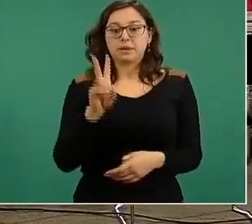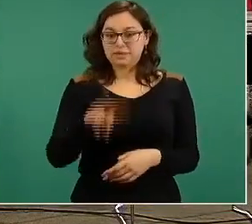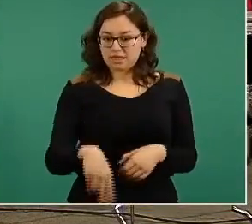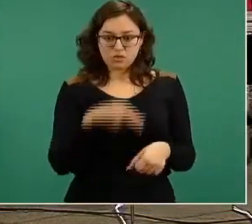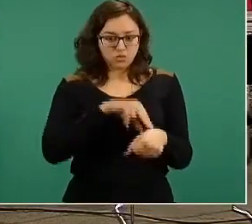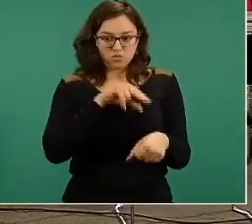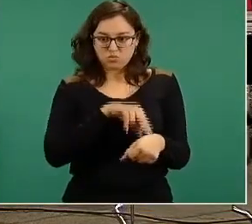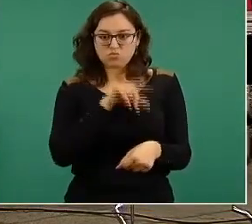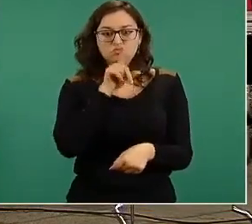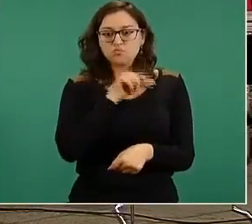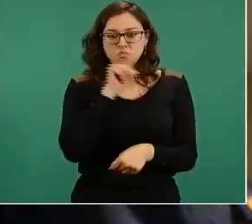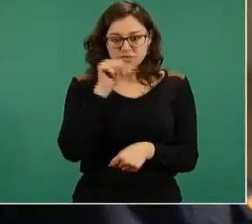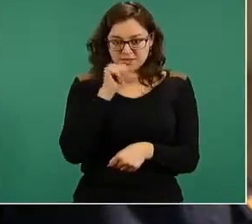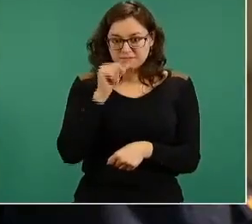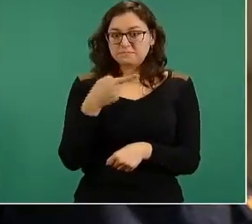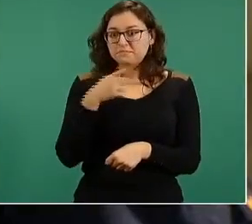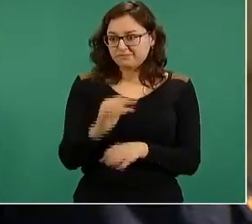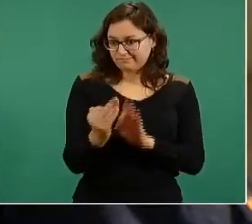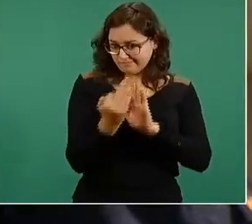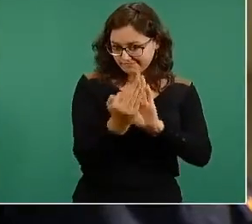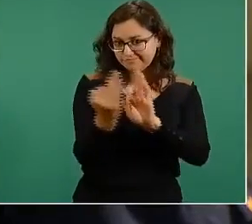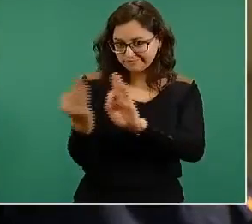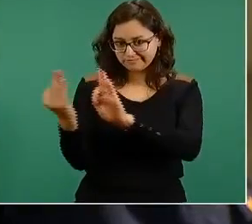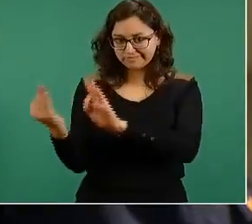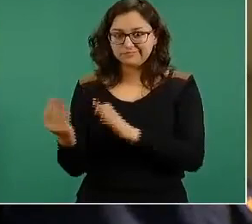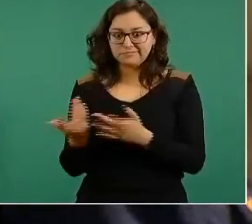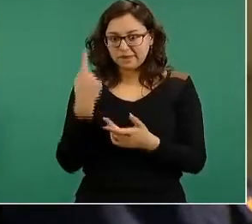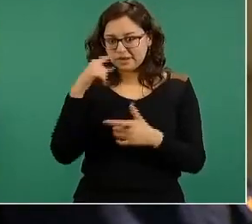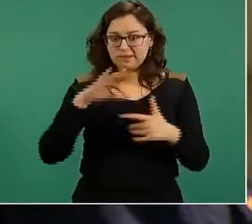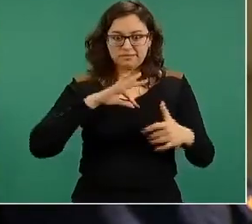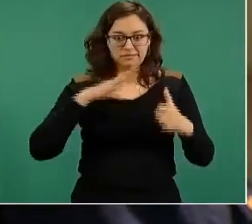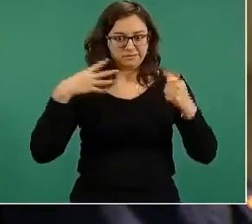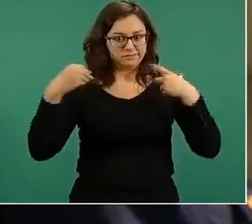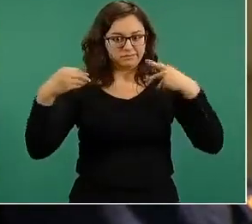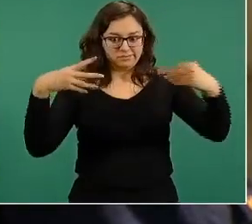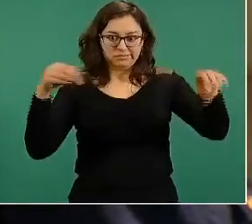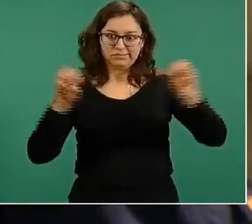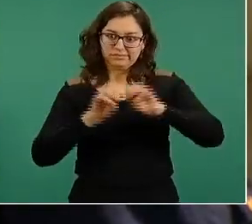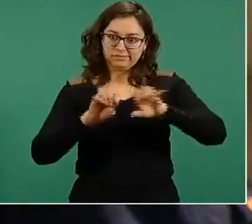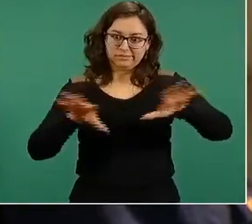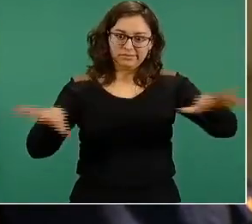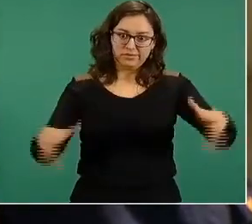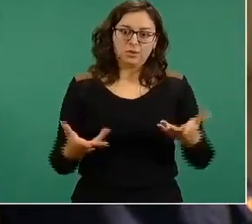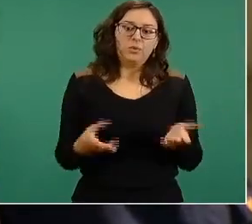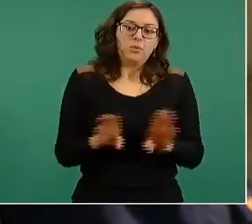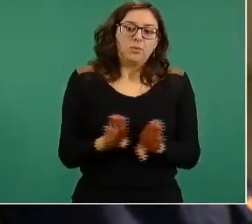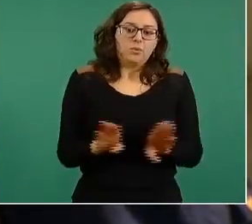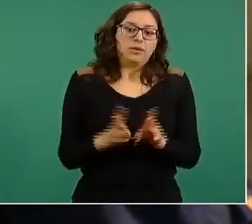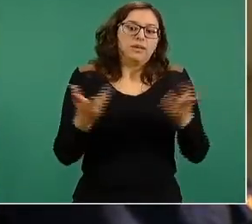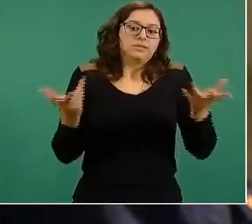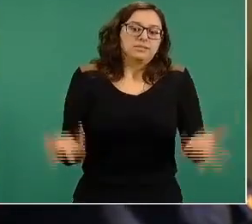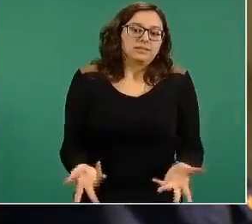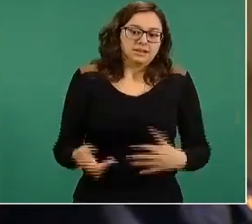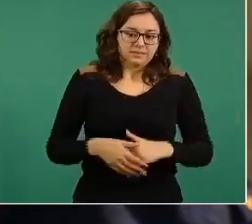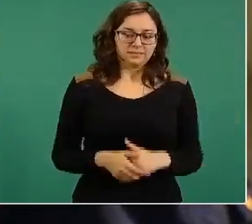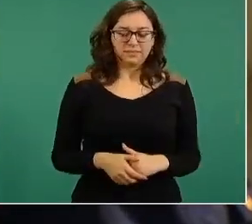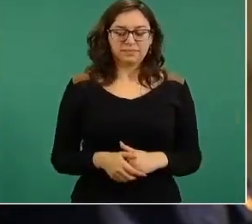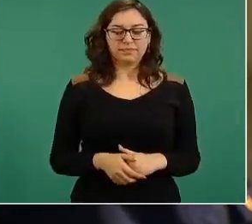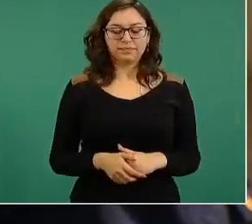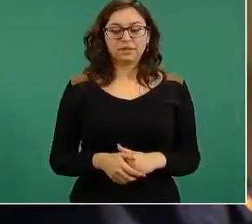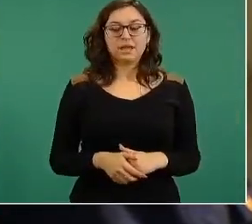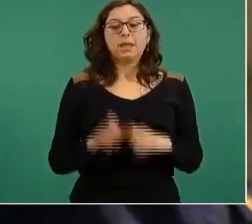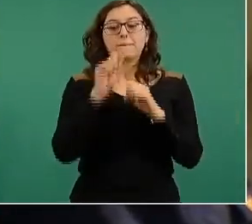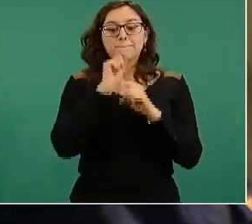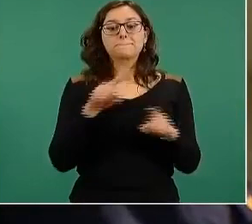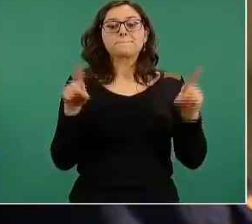de combate precisamente para evitar que se propague el virus. ¿Qué se puede hacer ahí en ese aspecto? Y sobre todo, hablando